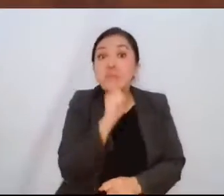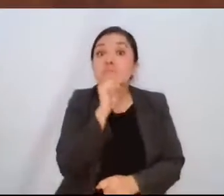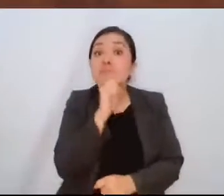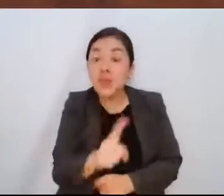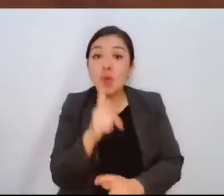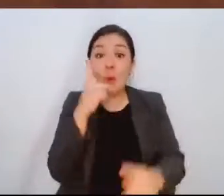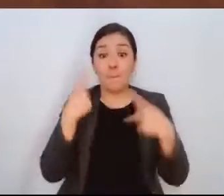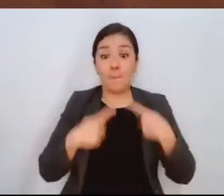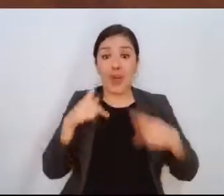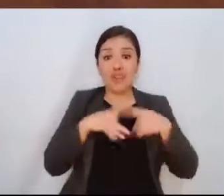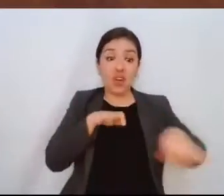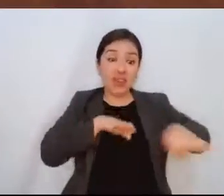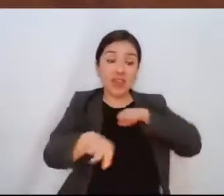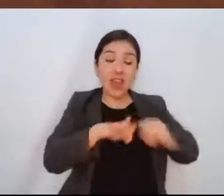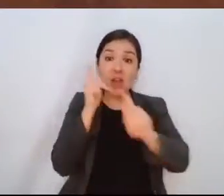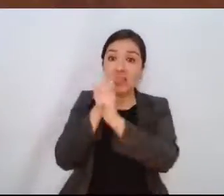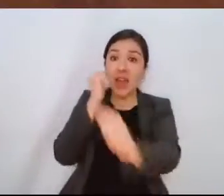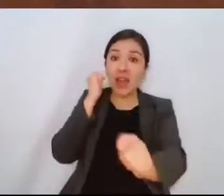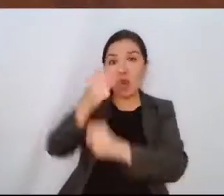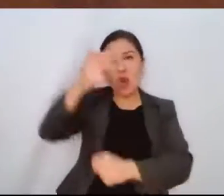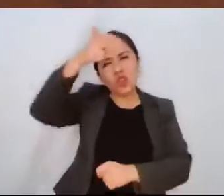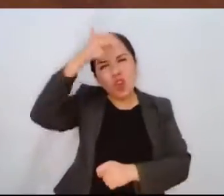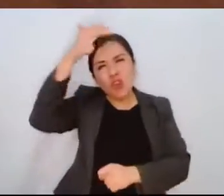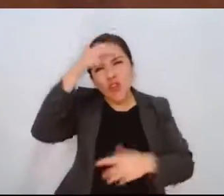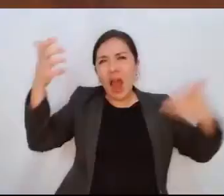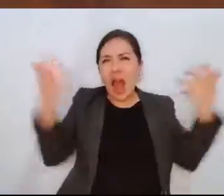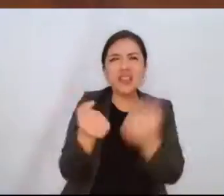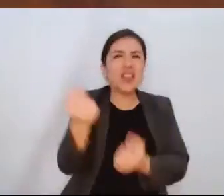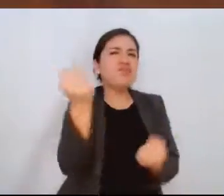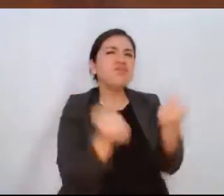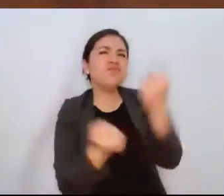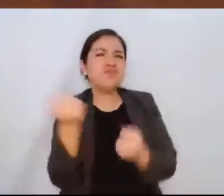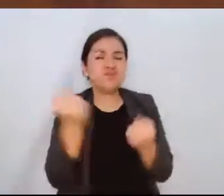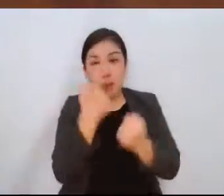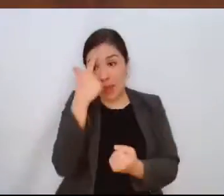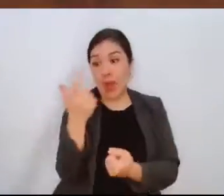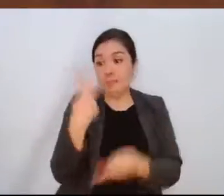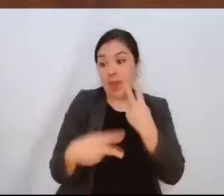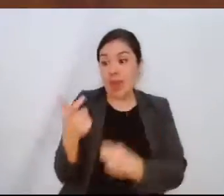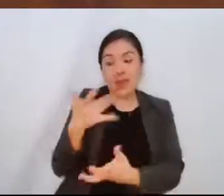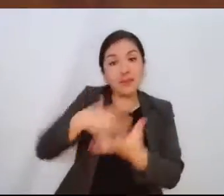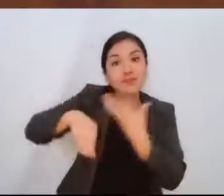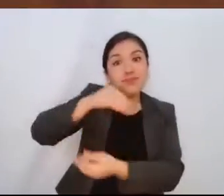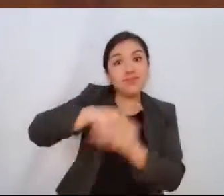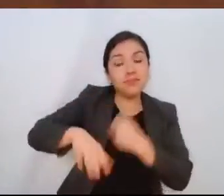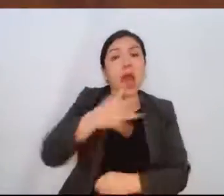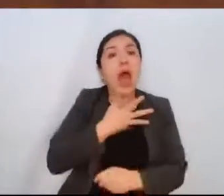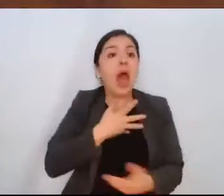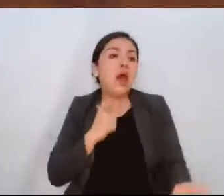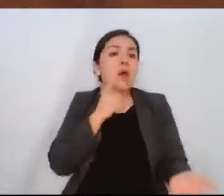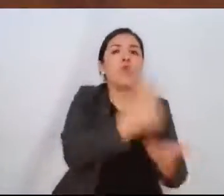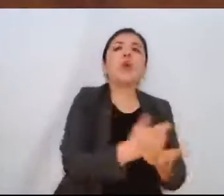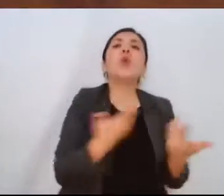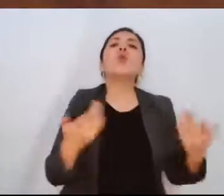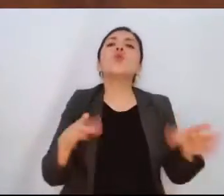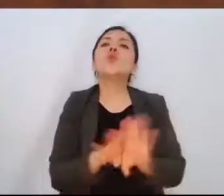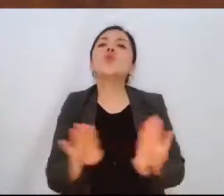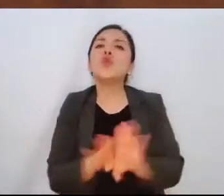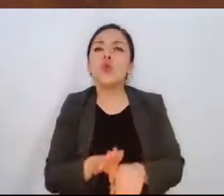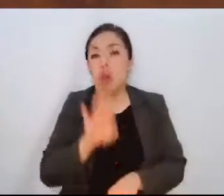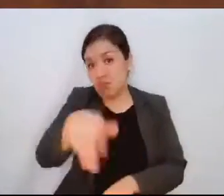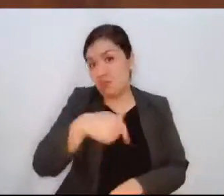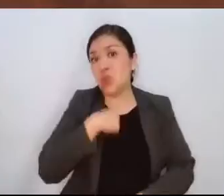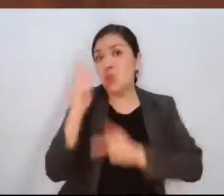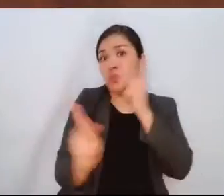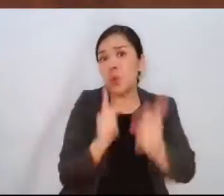transportistas que realizan una actividad económica tengan un financiamiento. Yo le pregunto, ¿qué